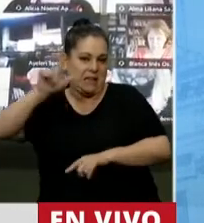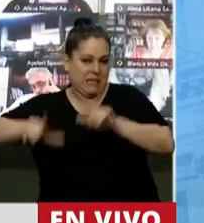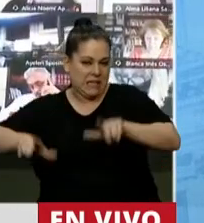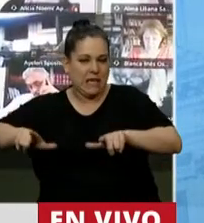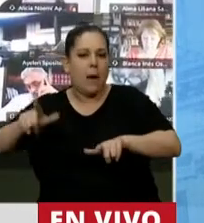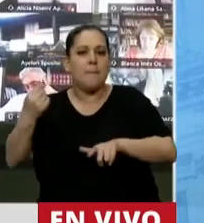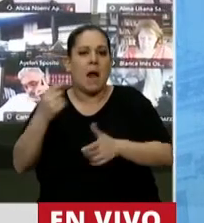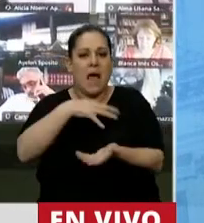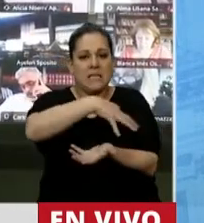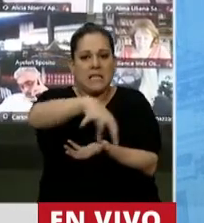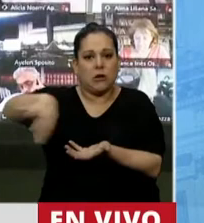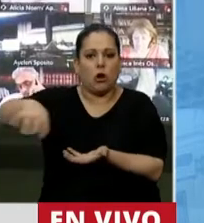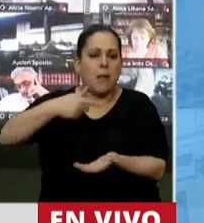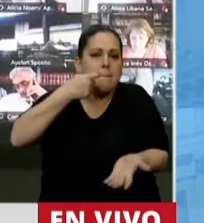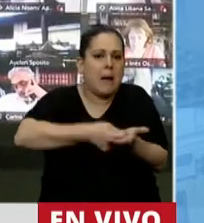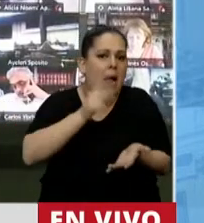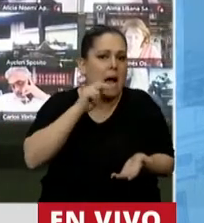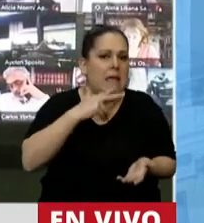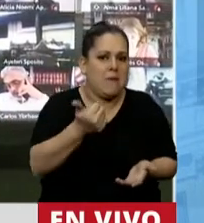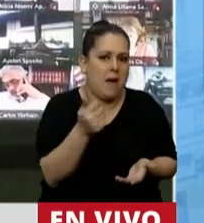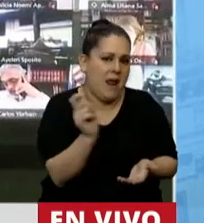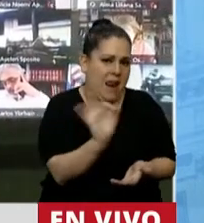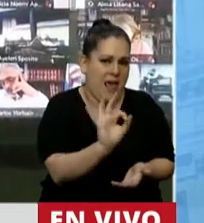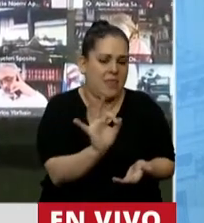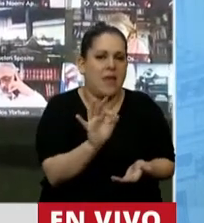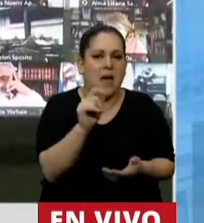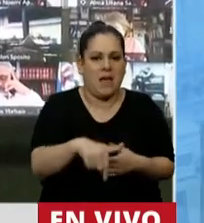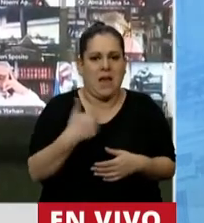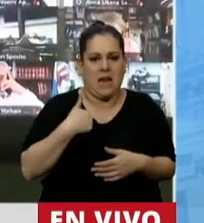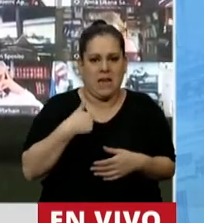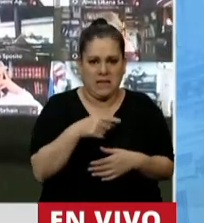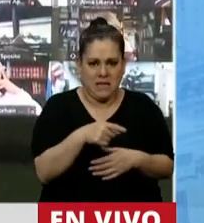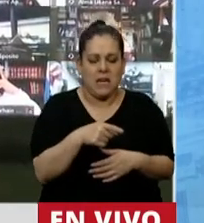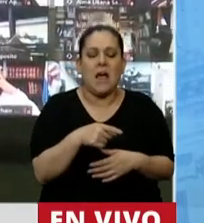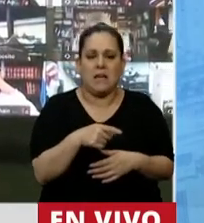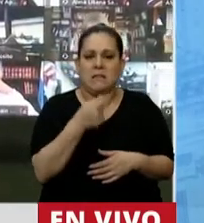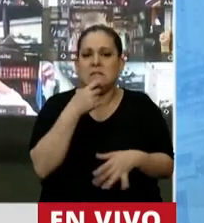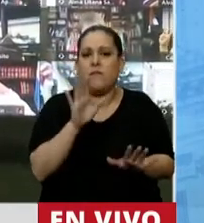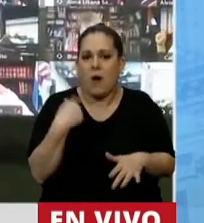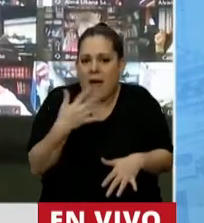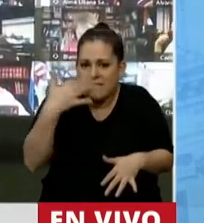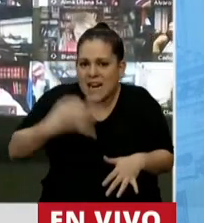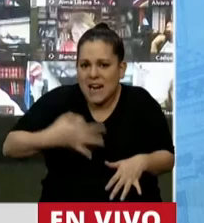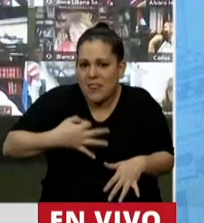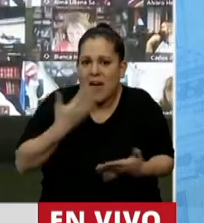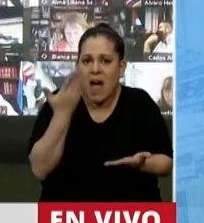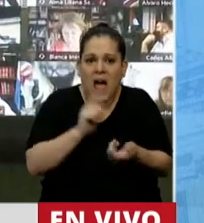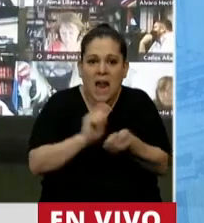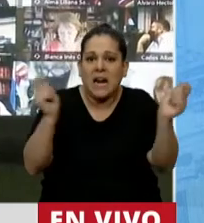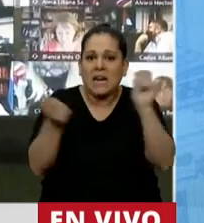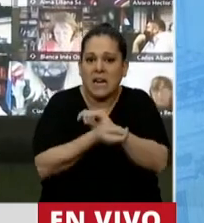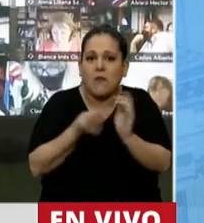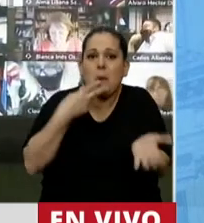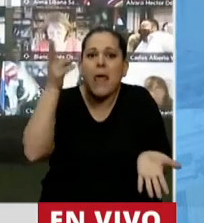que menos tienen no paguen lo que están pagando en IVA en nuestro país. Y si nos animáramos realmente a una reforma